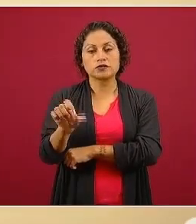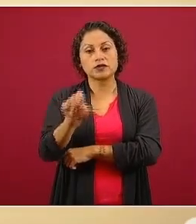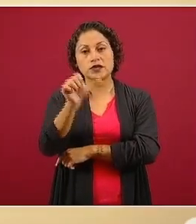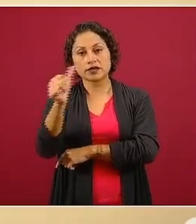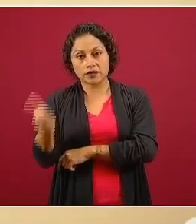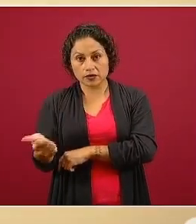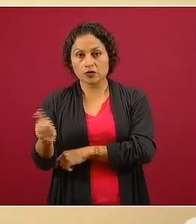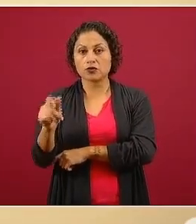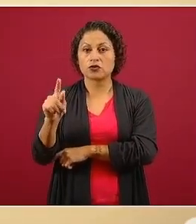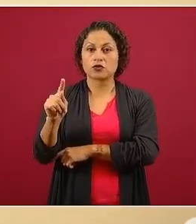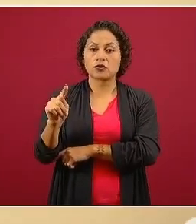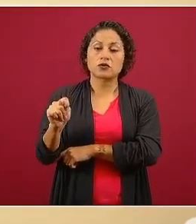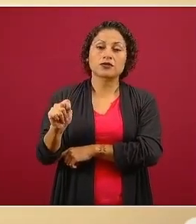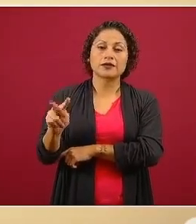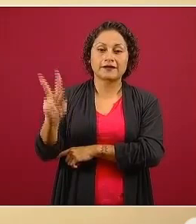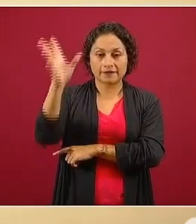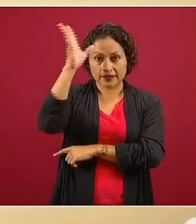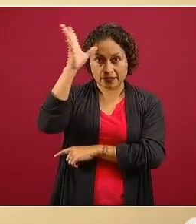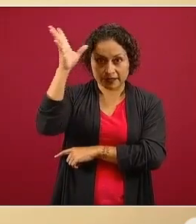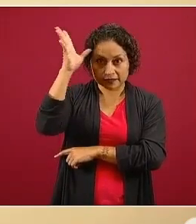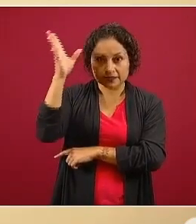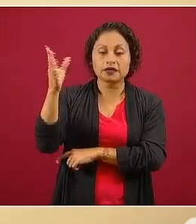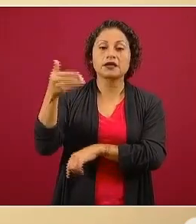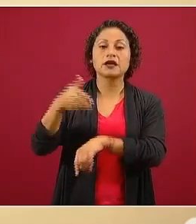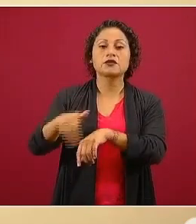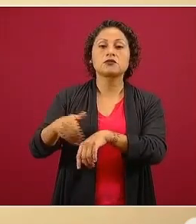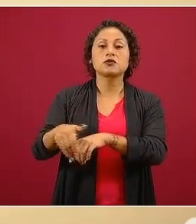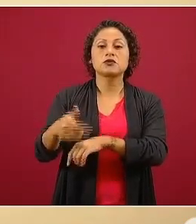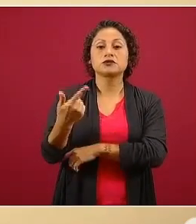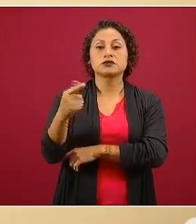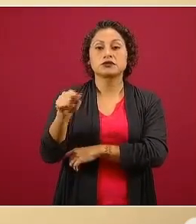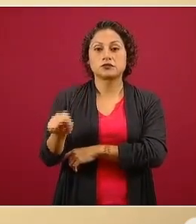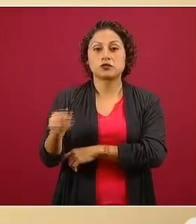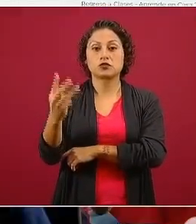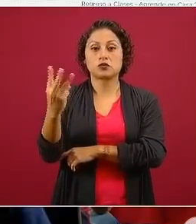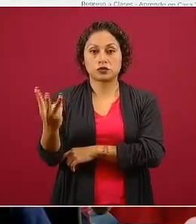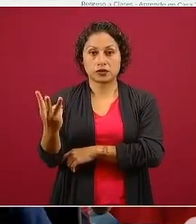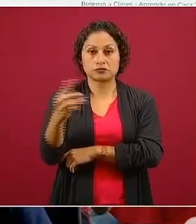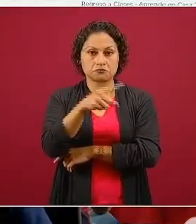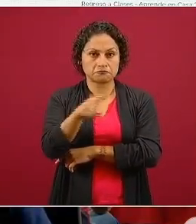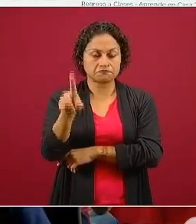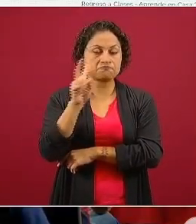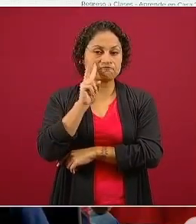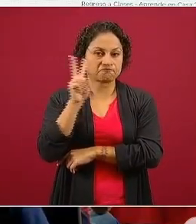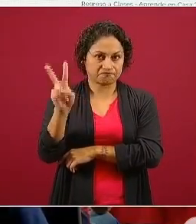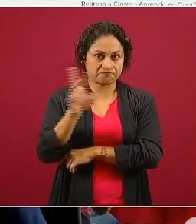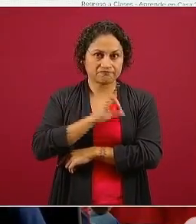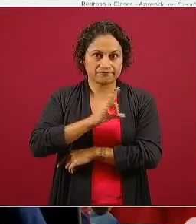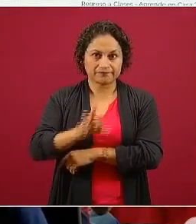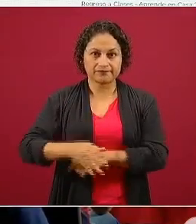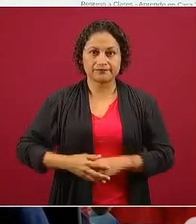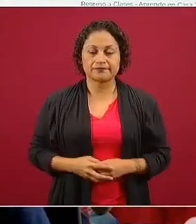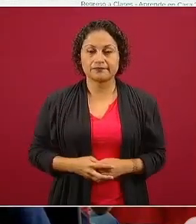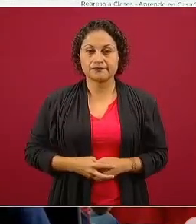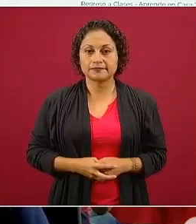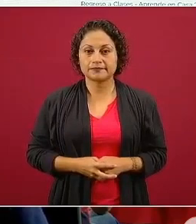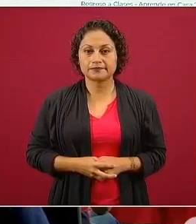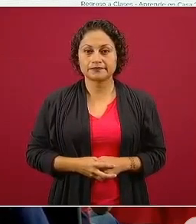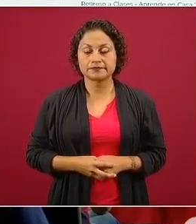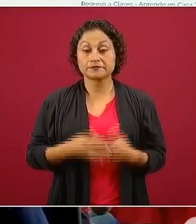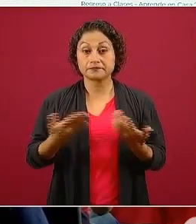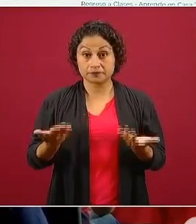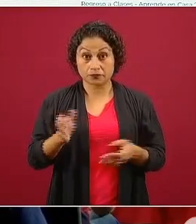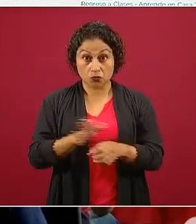.7.3 es en donde se pueden ver estos programas. Entonces, educación